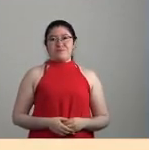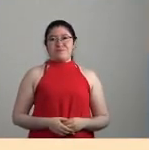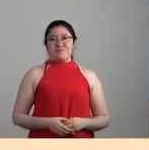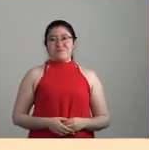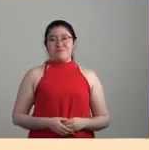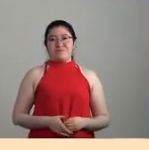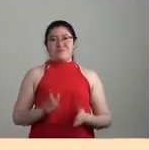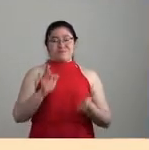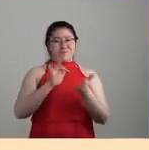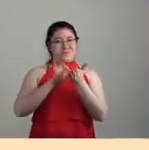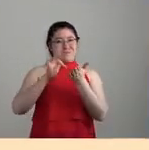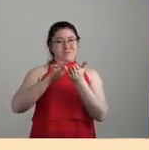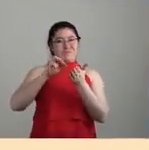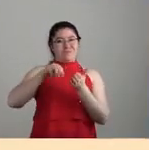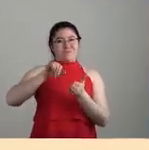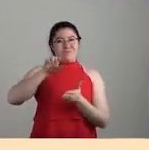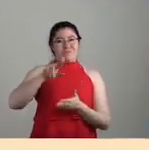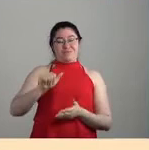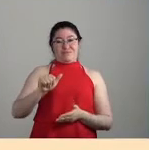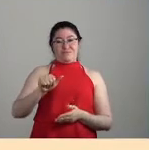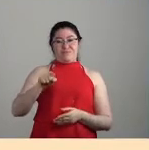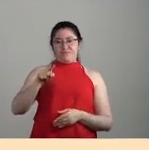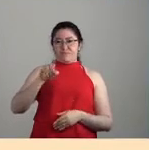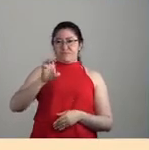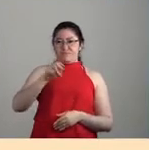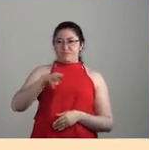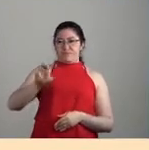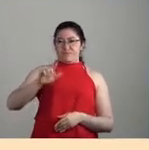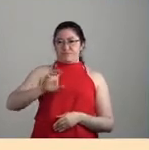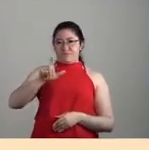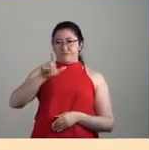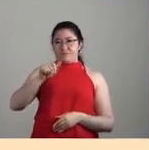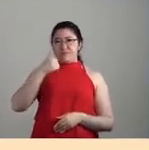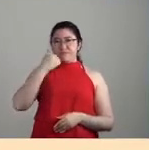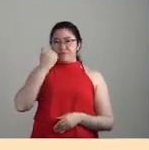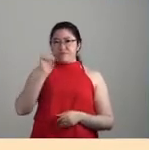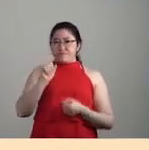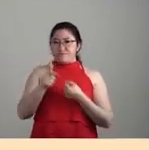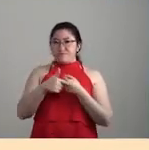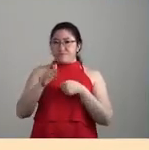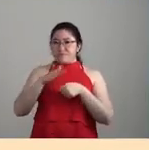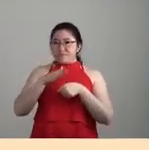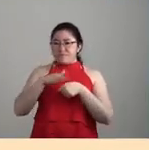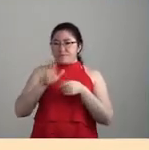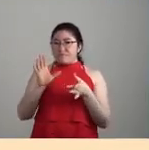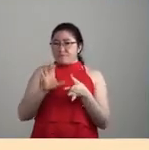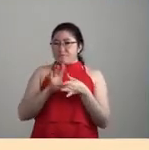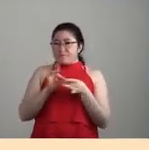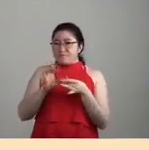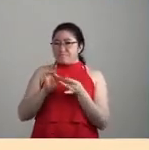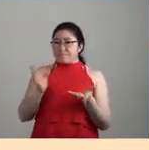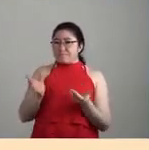Gracias, Mina. Emanuel, no sé si quisieras agregar algo más en todo este punto.